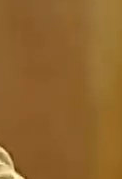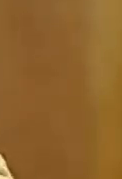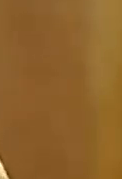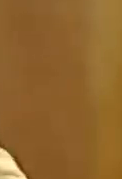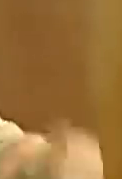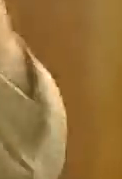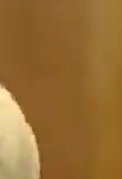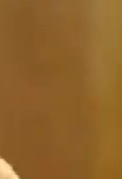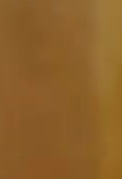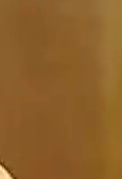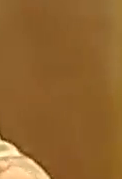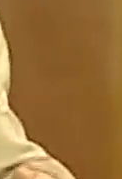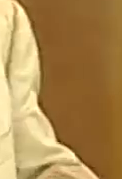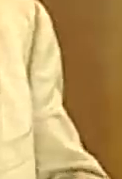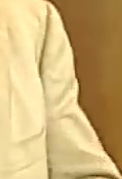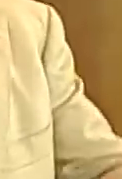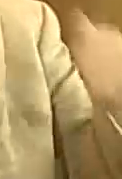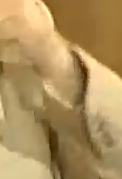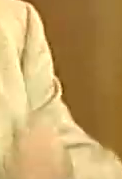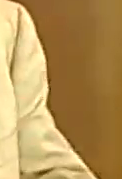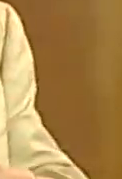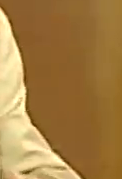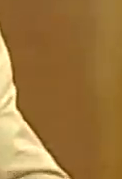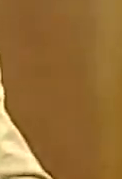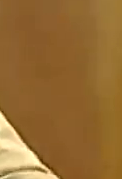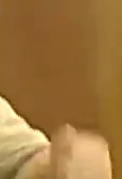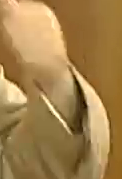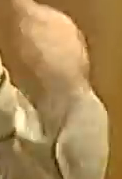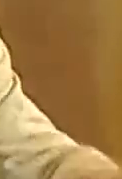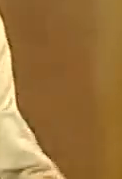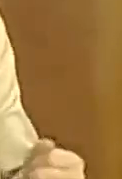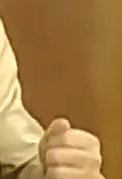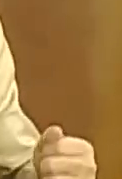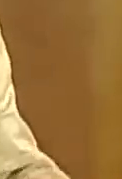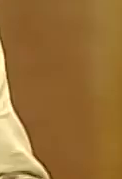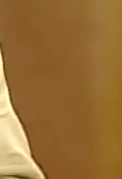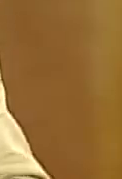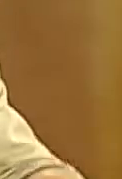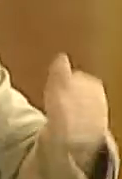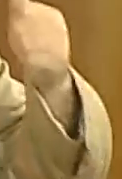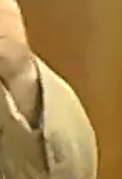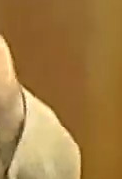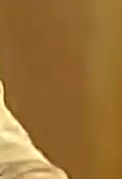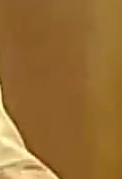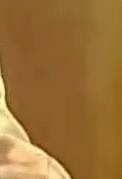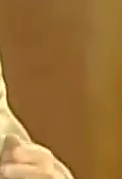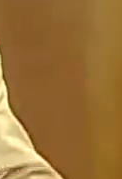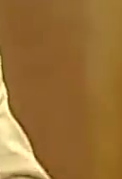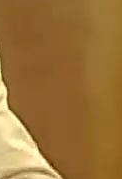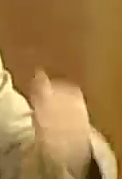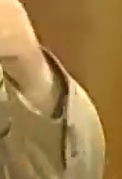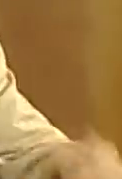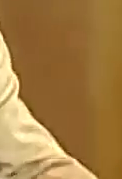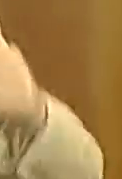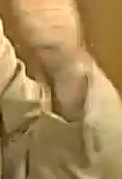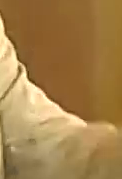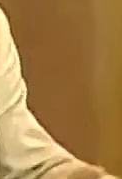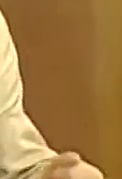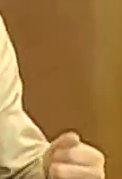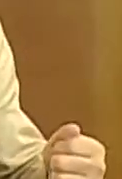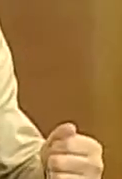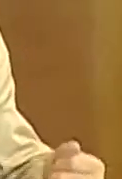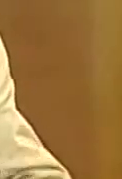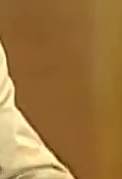revolución amo el comandante Chávez y amo este proceso que le ha dado la libertad a este pueblo y que ha permitido que una colonia